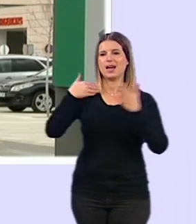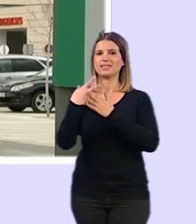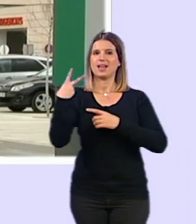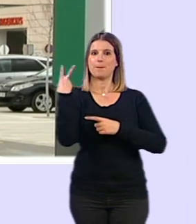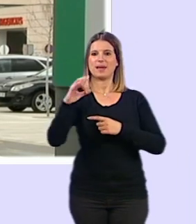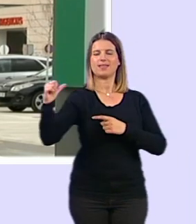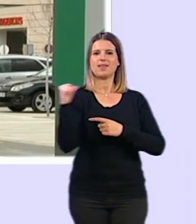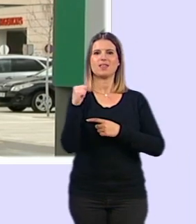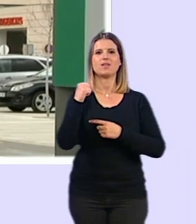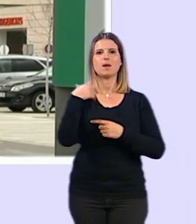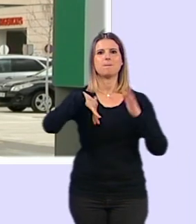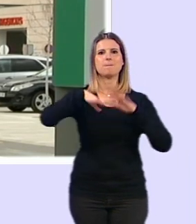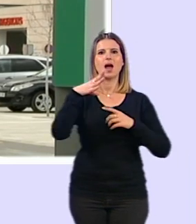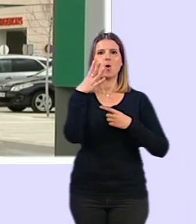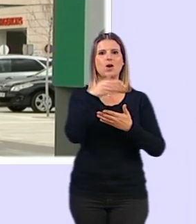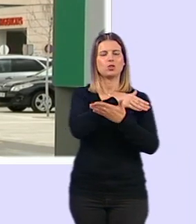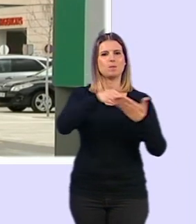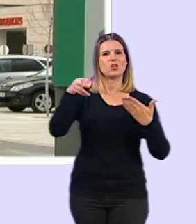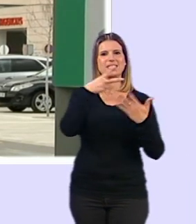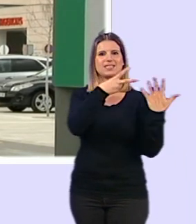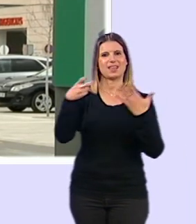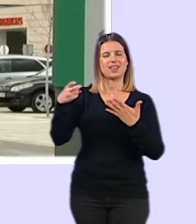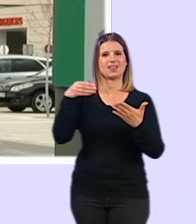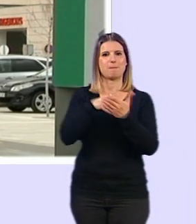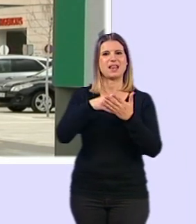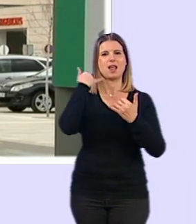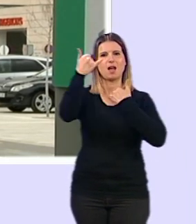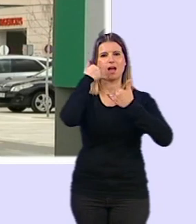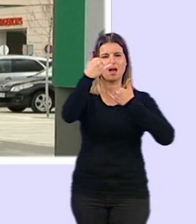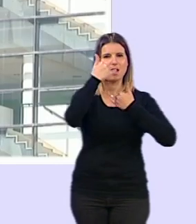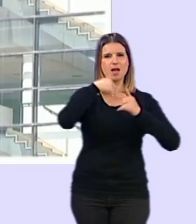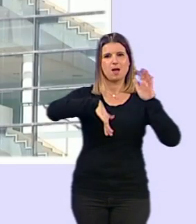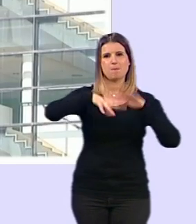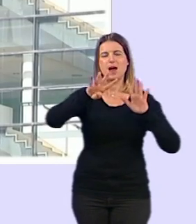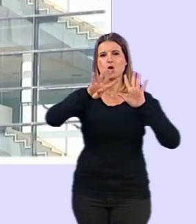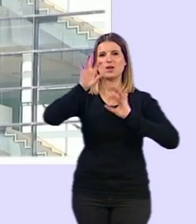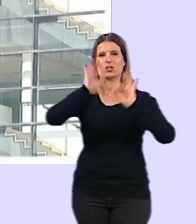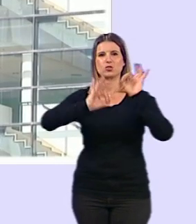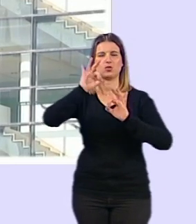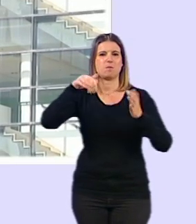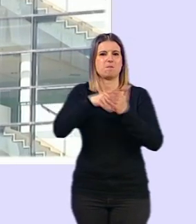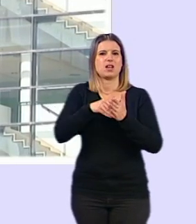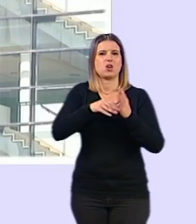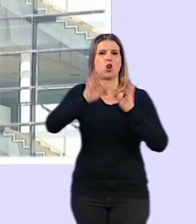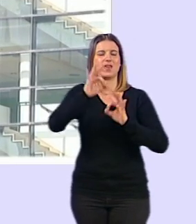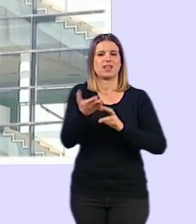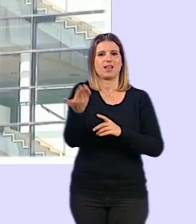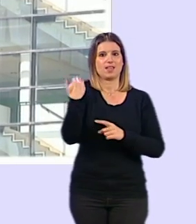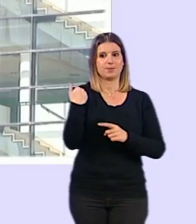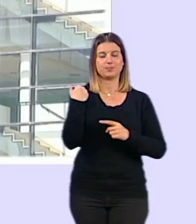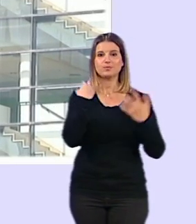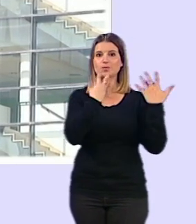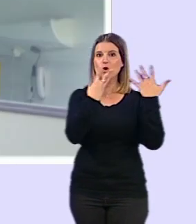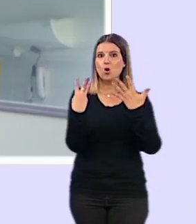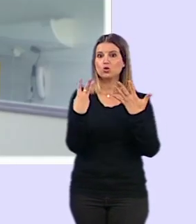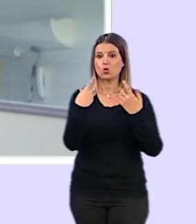más de 4.702.000 llamadas por todas las líneas, recibiendo más de 98.900 en el día de ayer. Los ocho